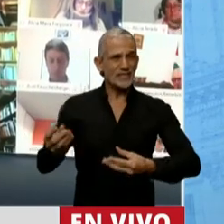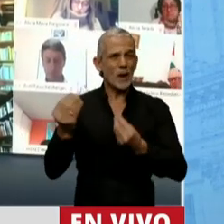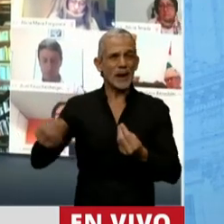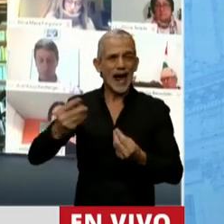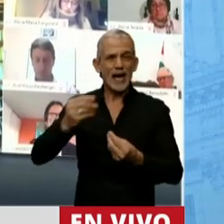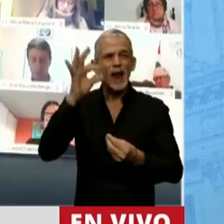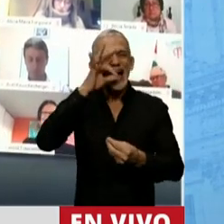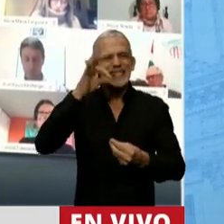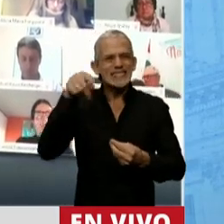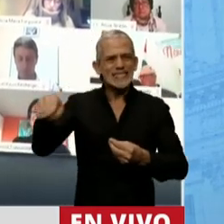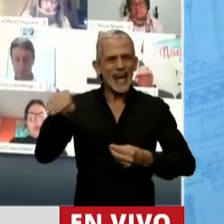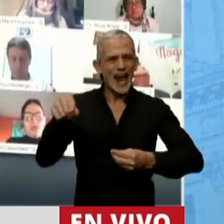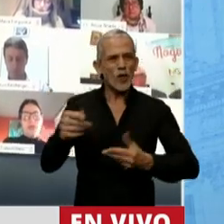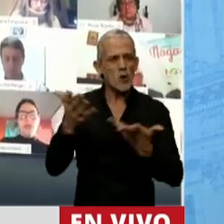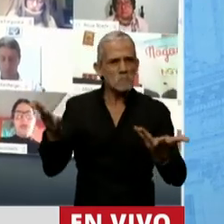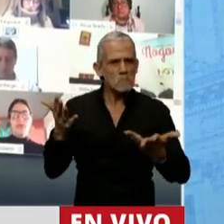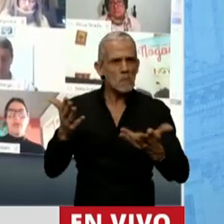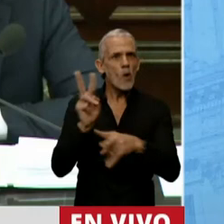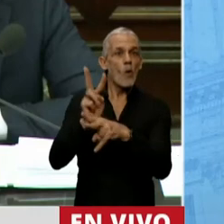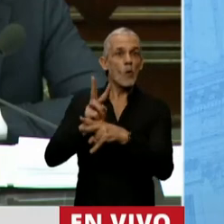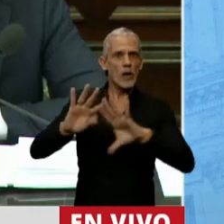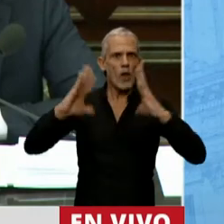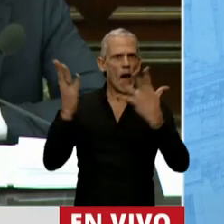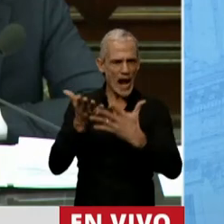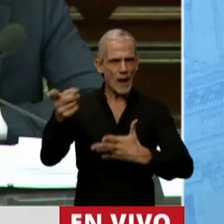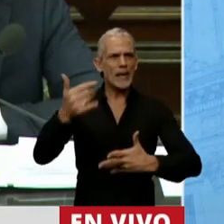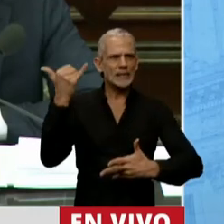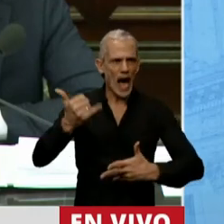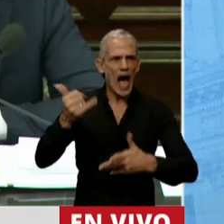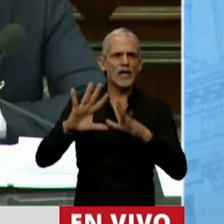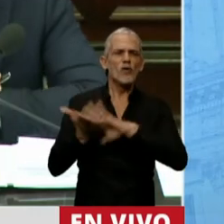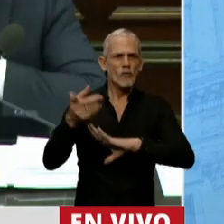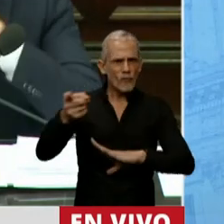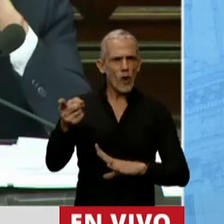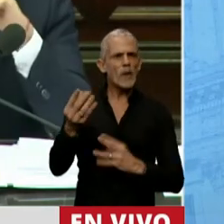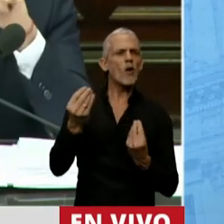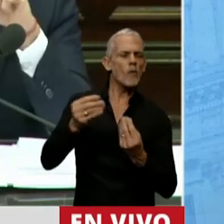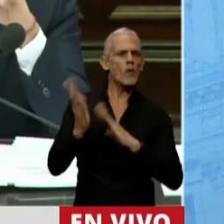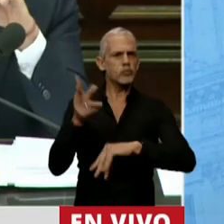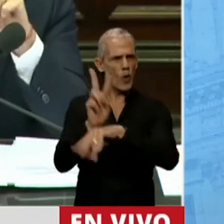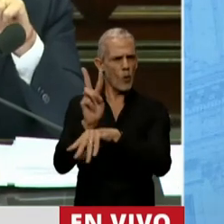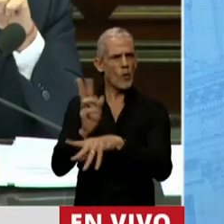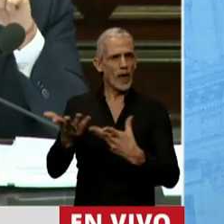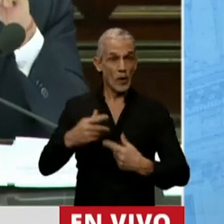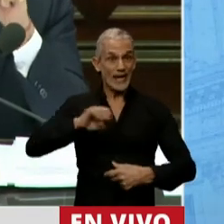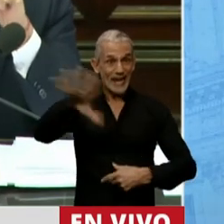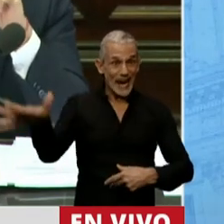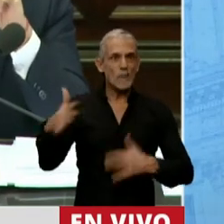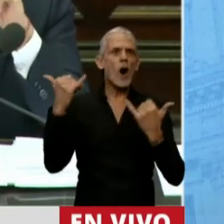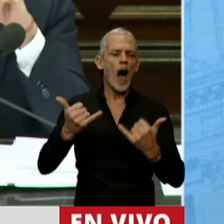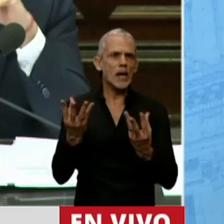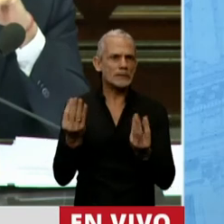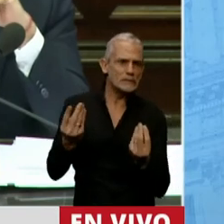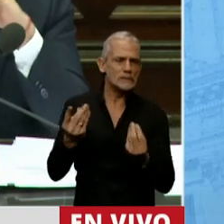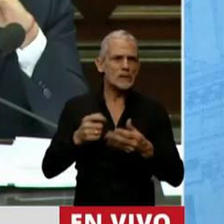de cerdos. Usted sabe que desde el ambientalismo hay una posición concreta al respecto de lo que significa y desde el campo un temor a que